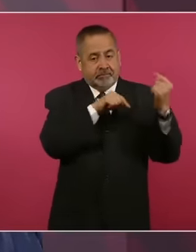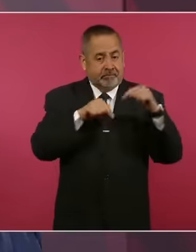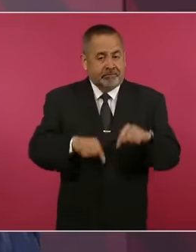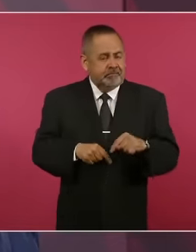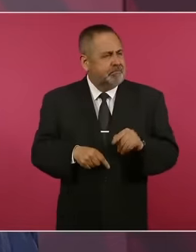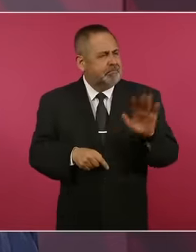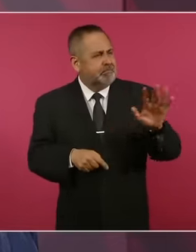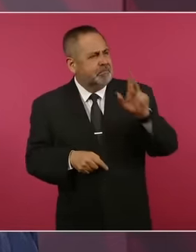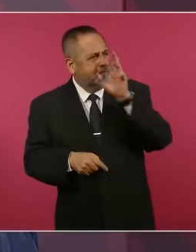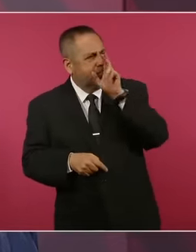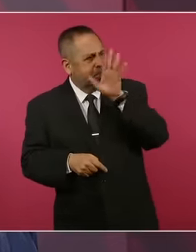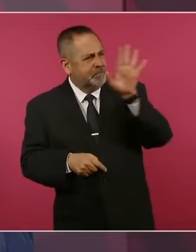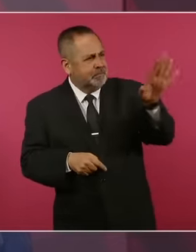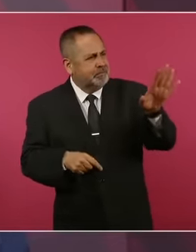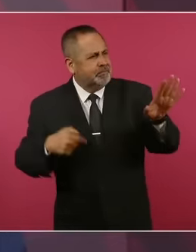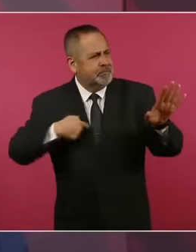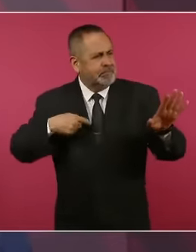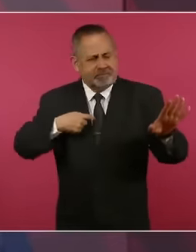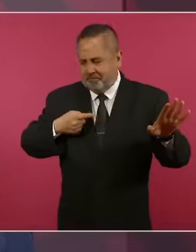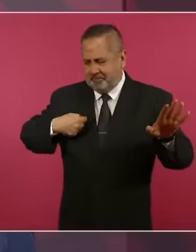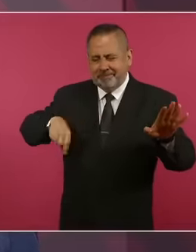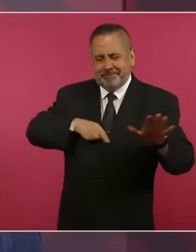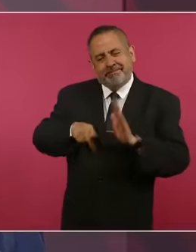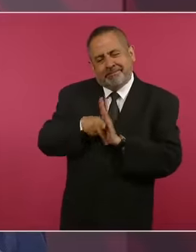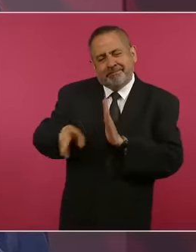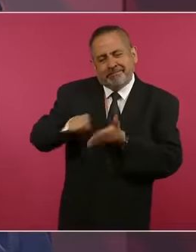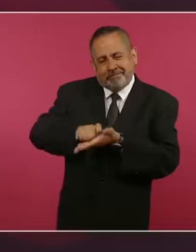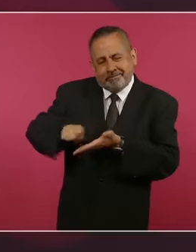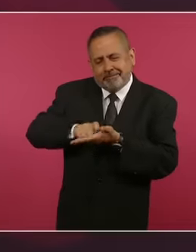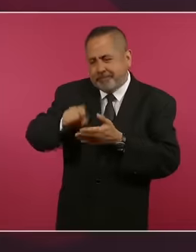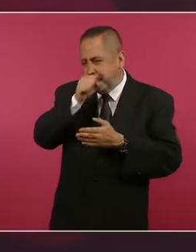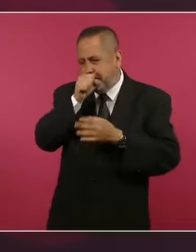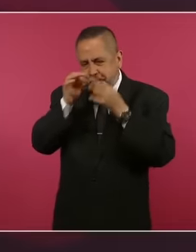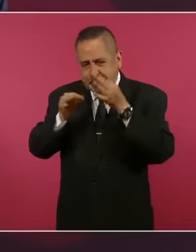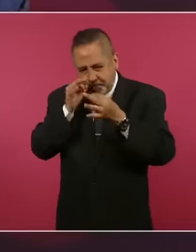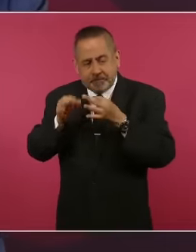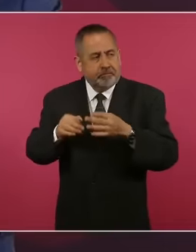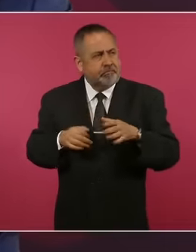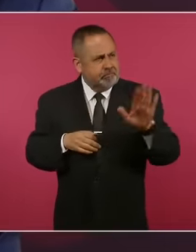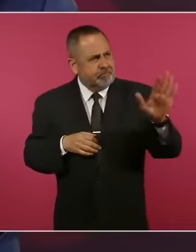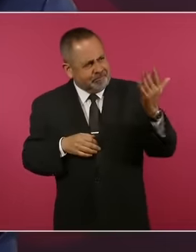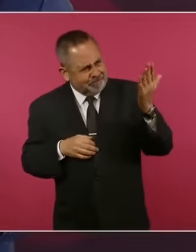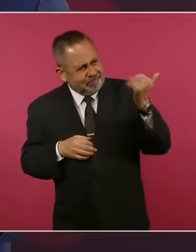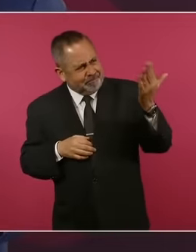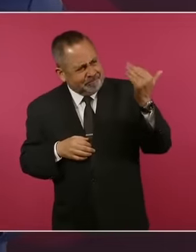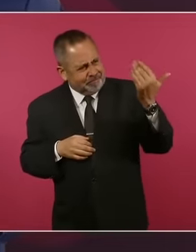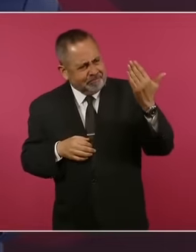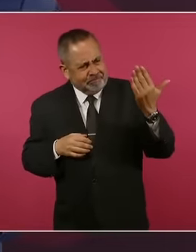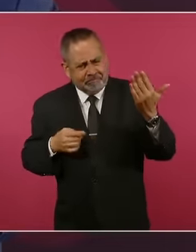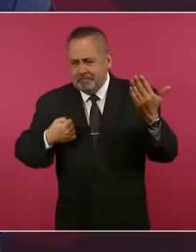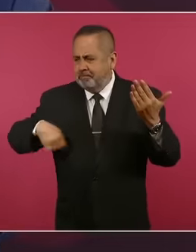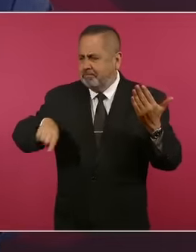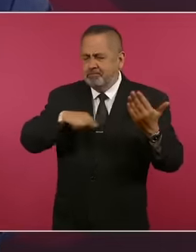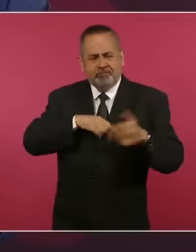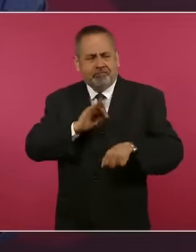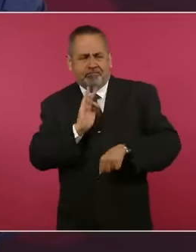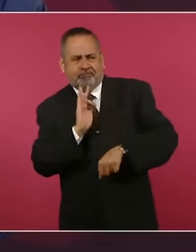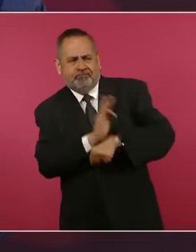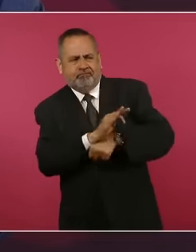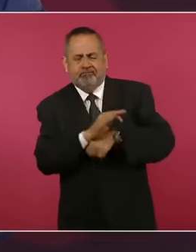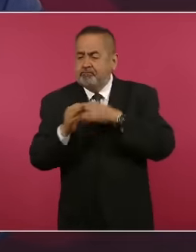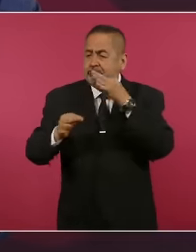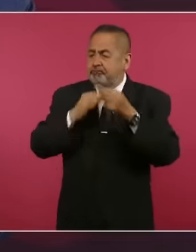preocupe, nosotros manejamos